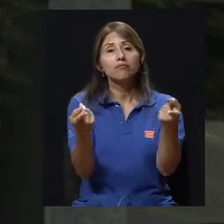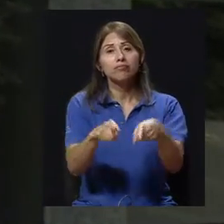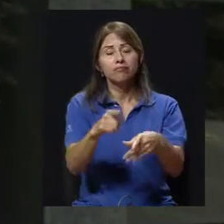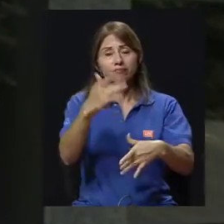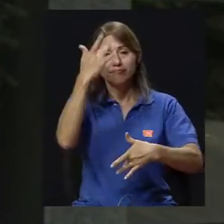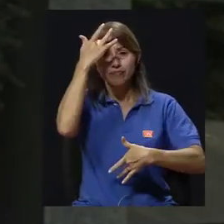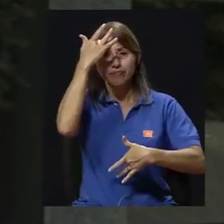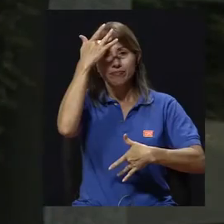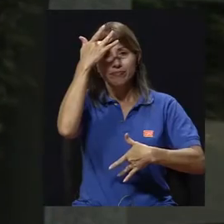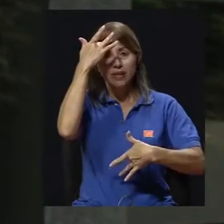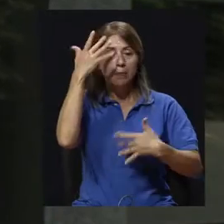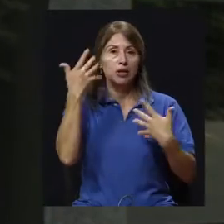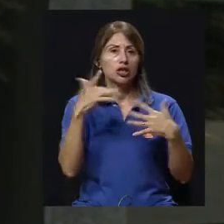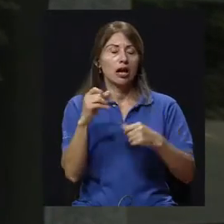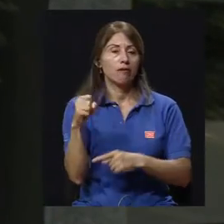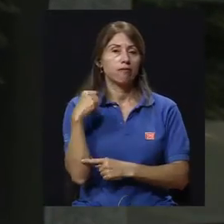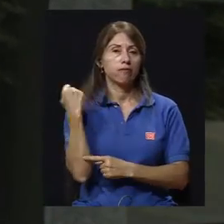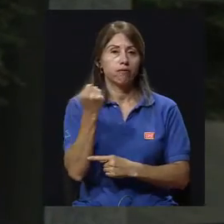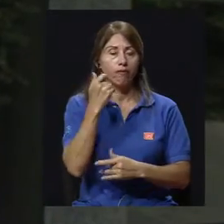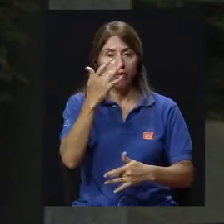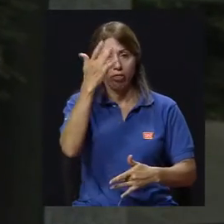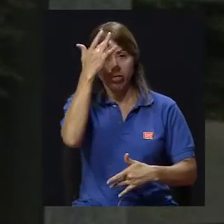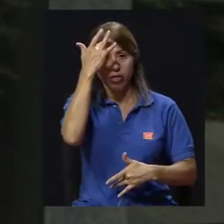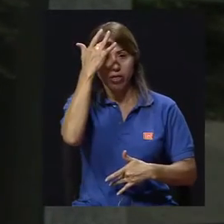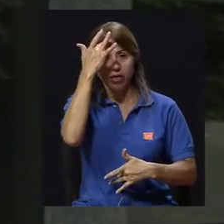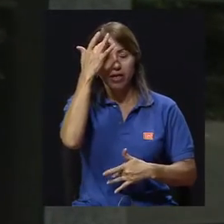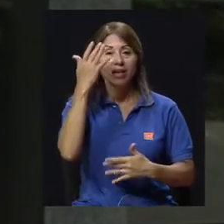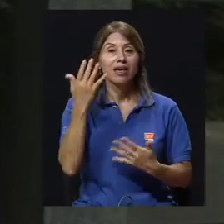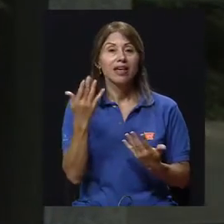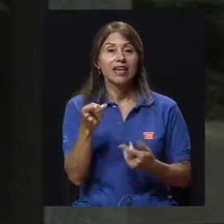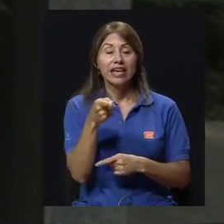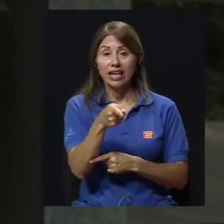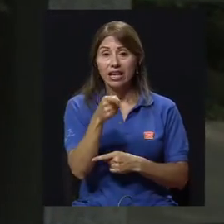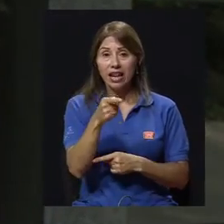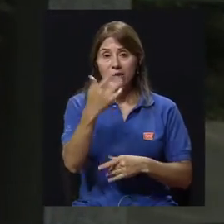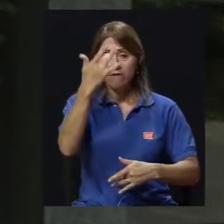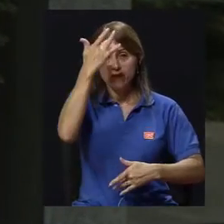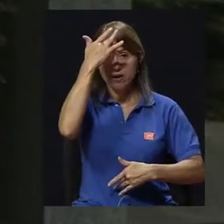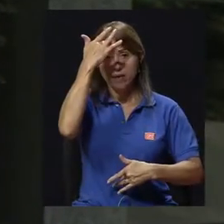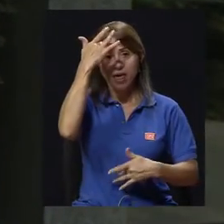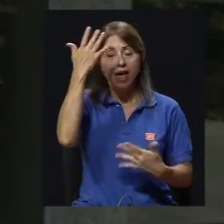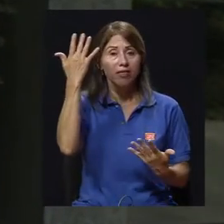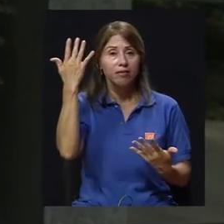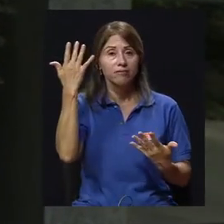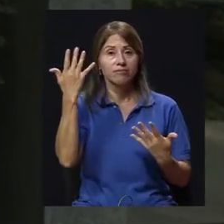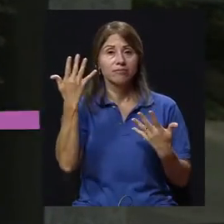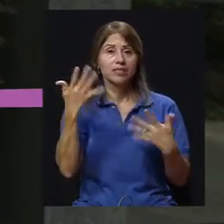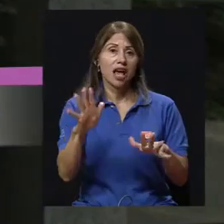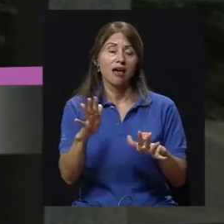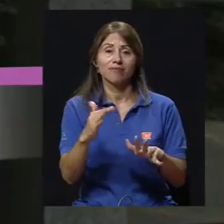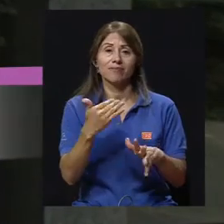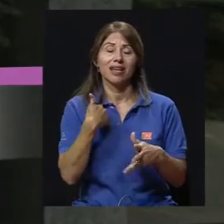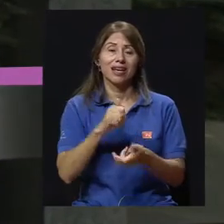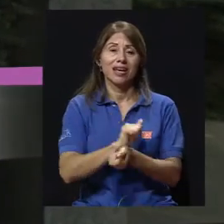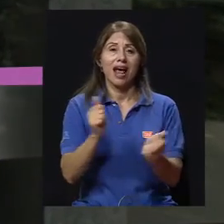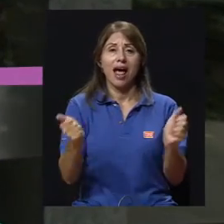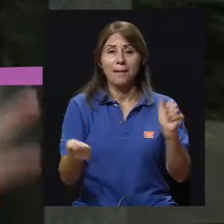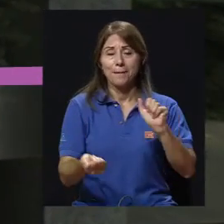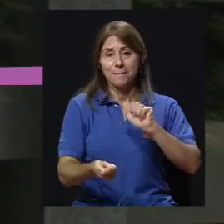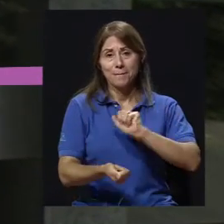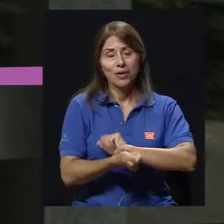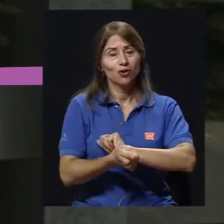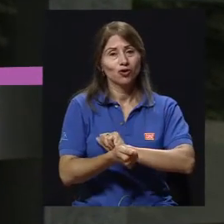ya con manifestaciones de la enfermedad. Y la enfermedad es ya cambios en la